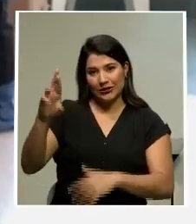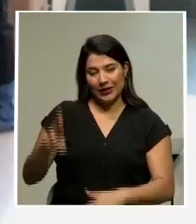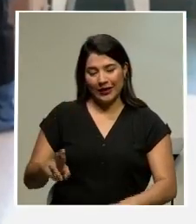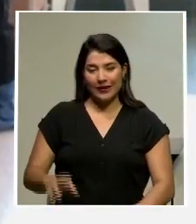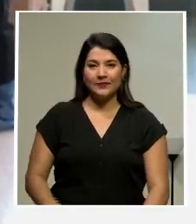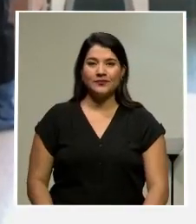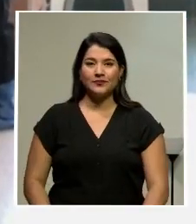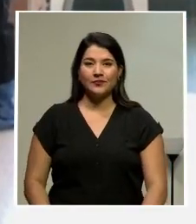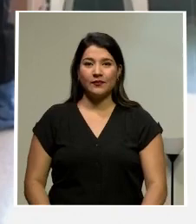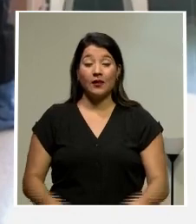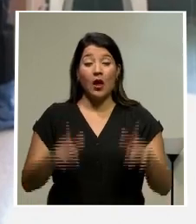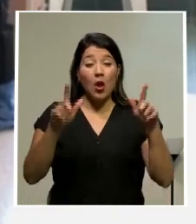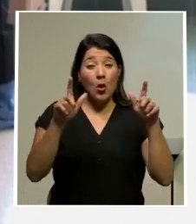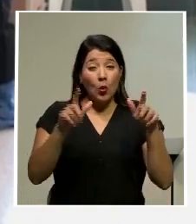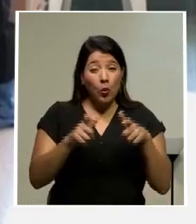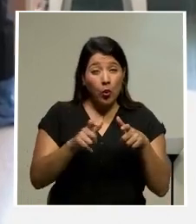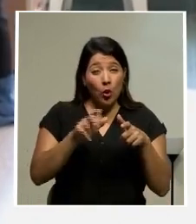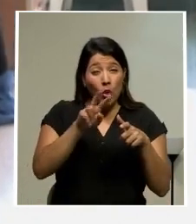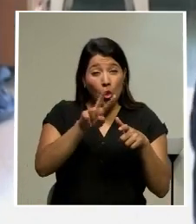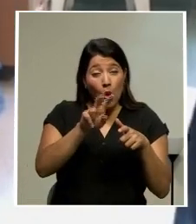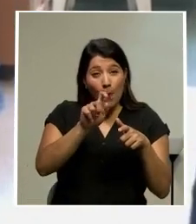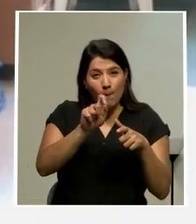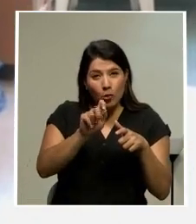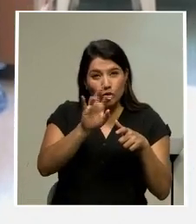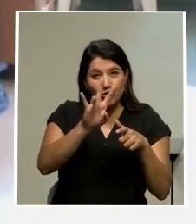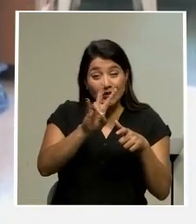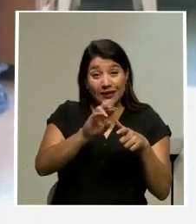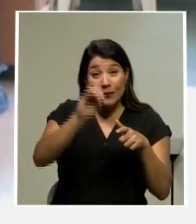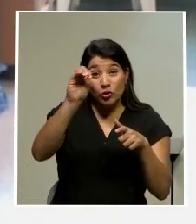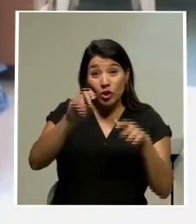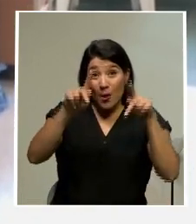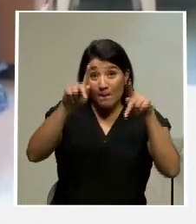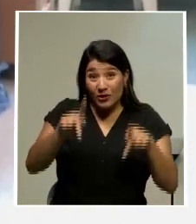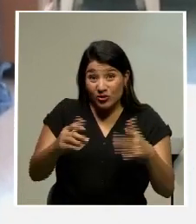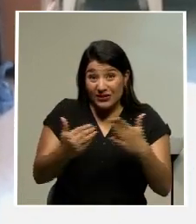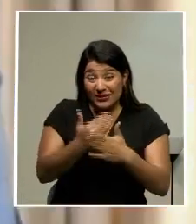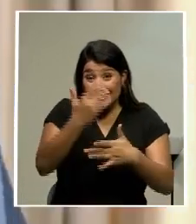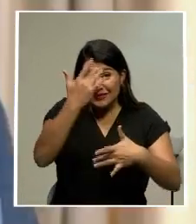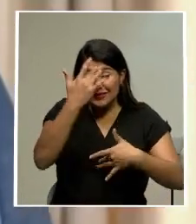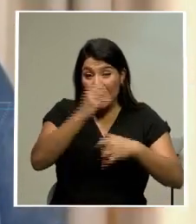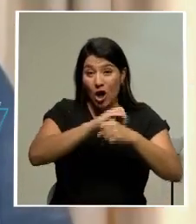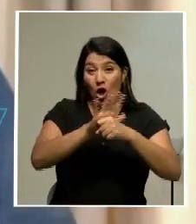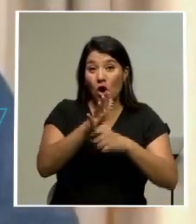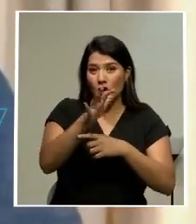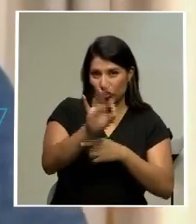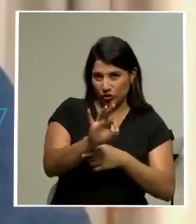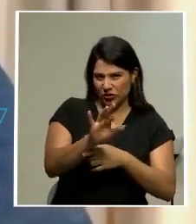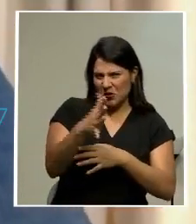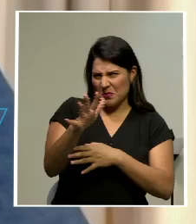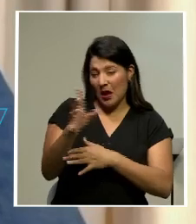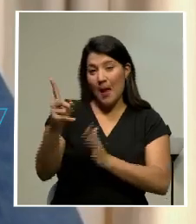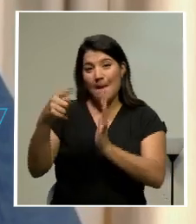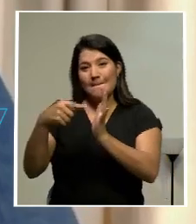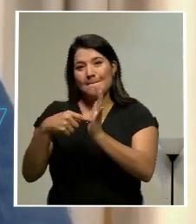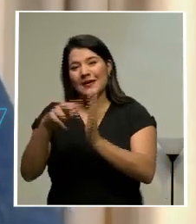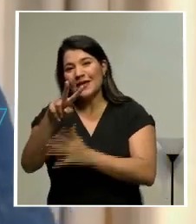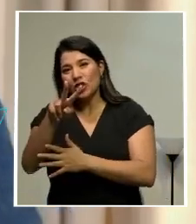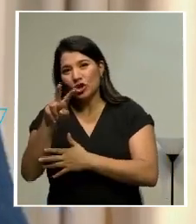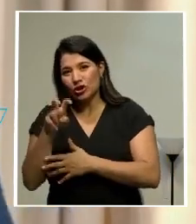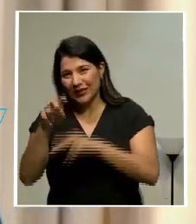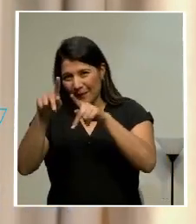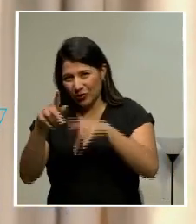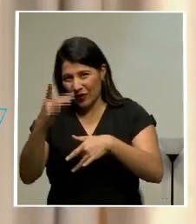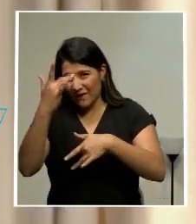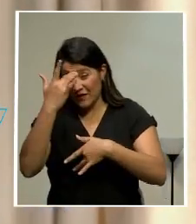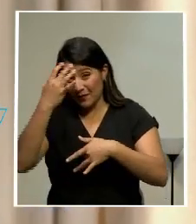Una disminución de 2.7% de los nuevos casos de COVID-19 con un promedio de 1.207 casos diarios